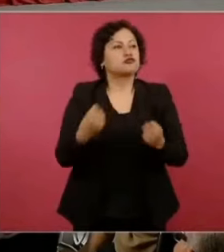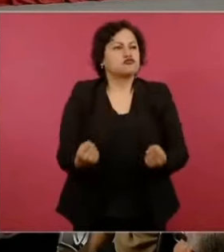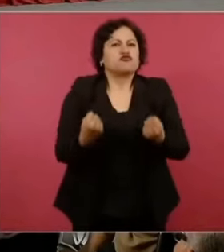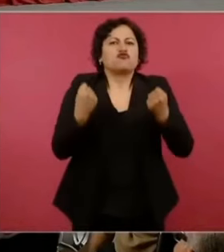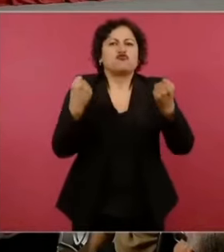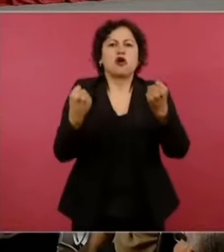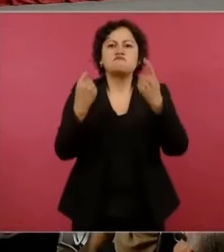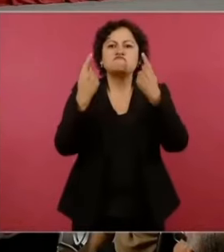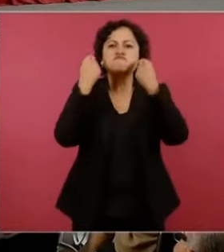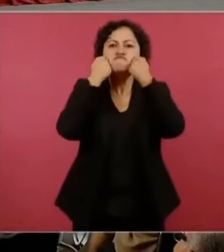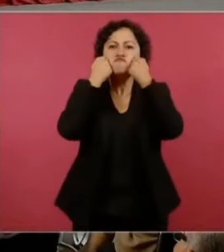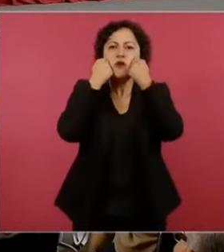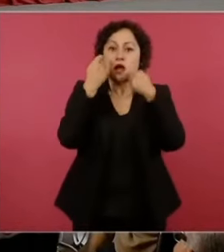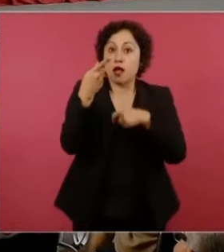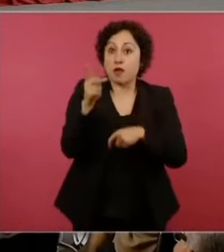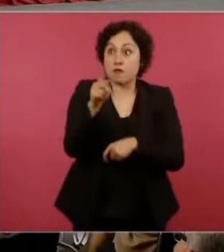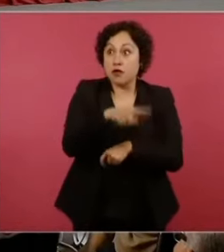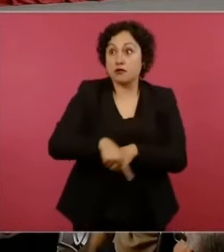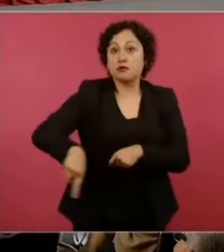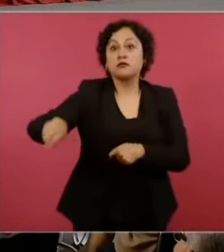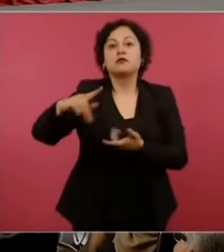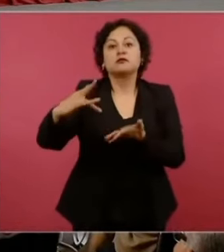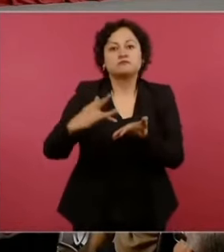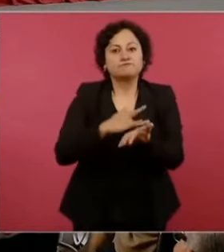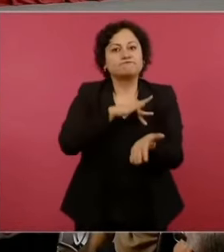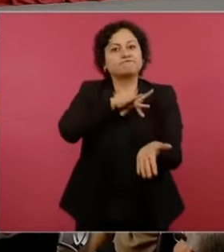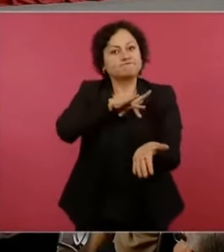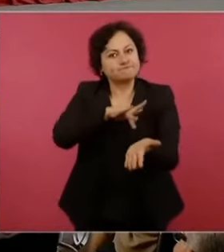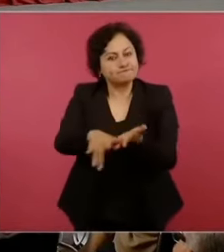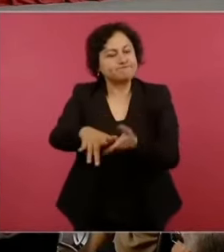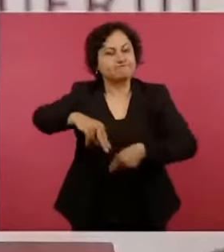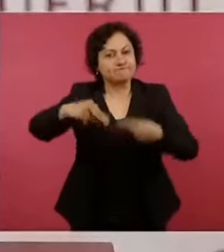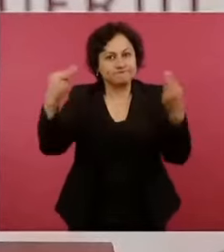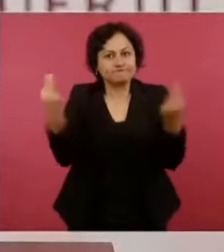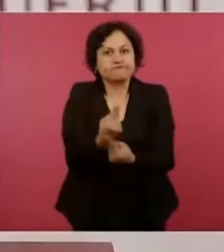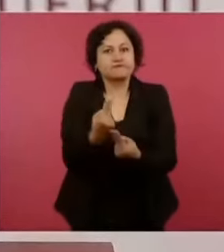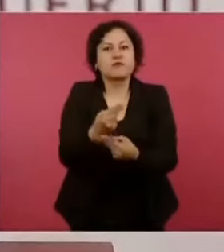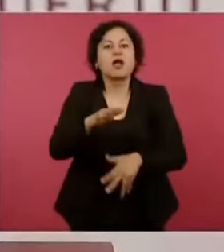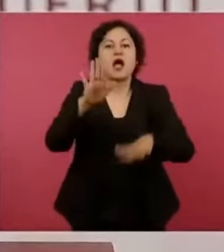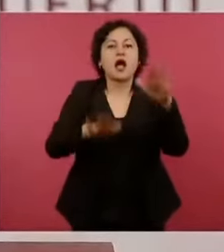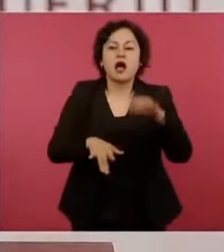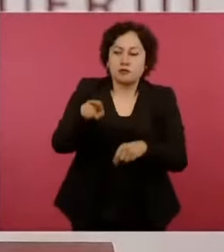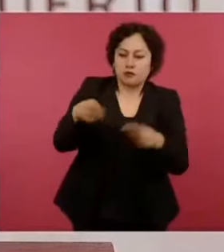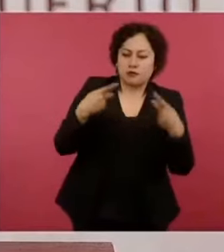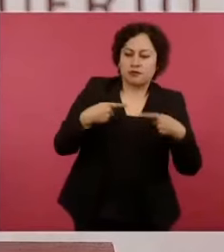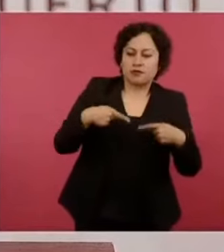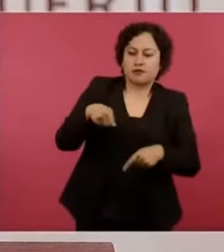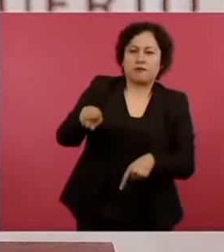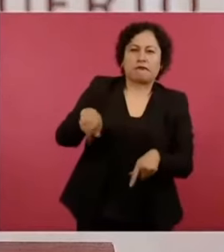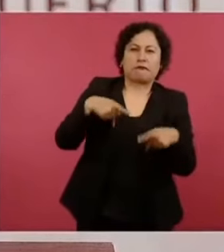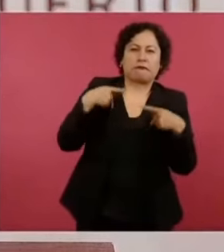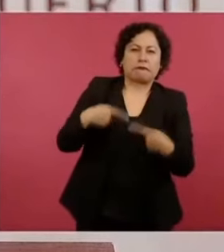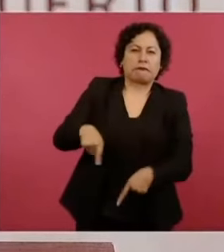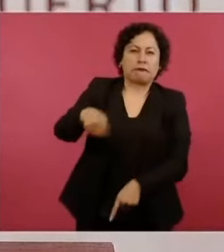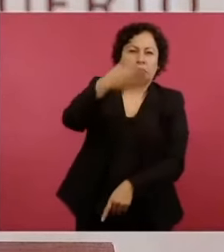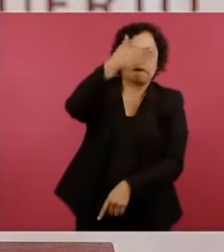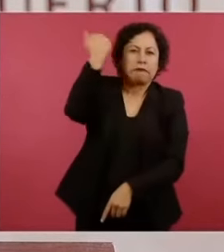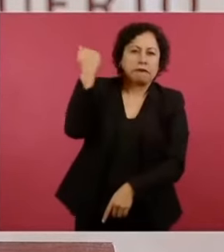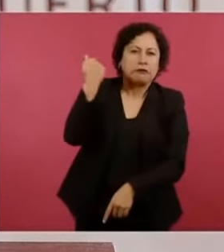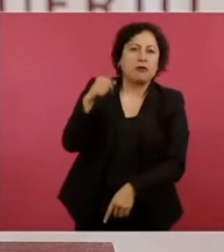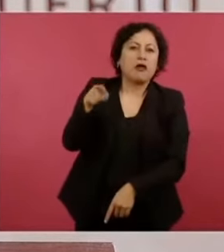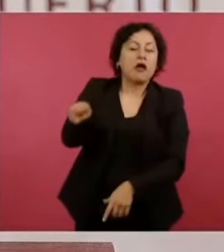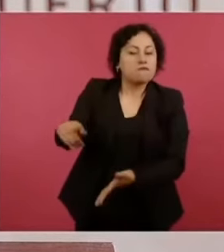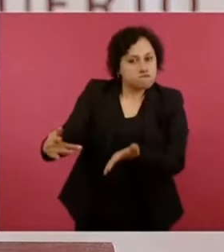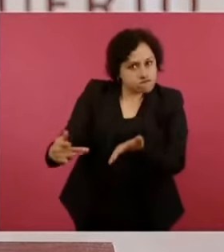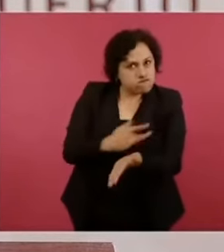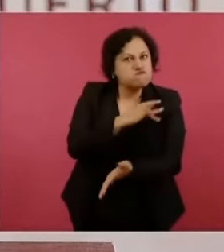demás. Y por más débil que se pudiera considerar a alguien, siempre puede aportar a los demás. Y aquí en el